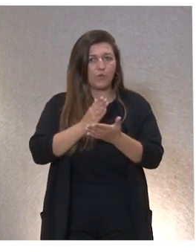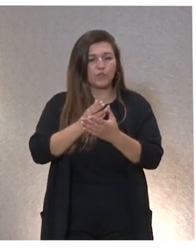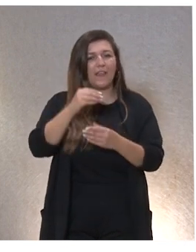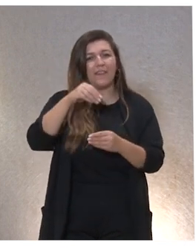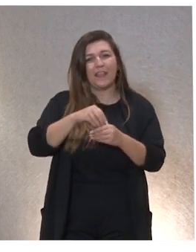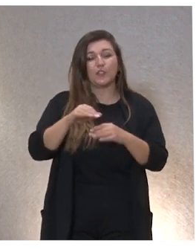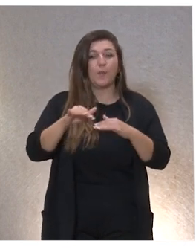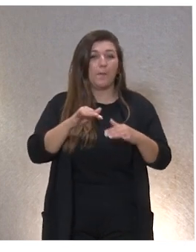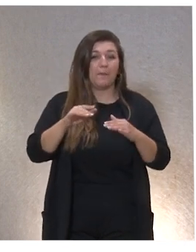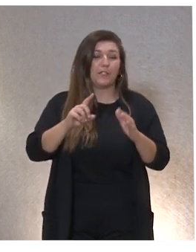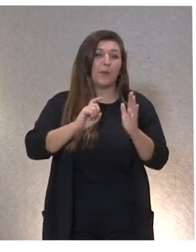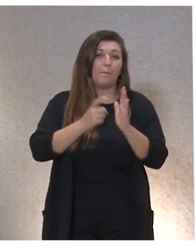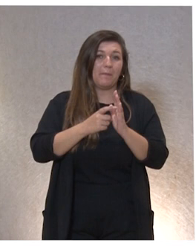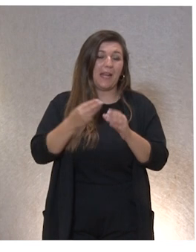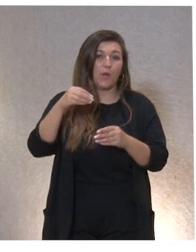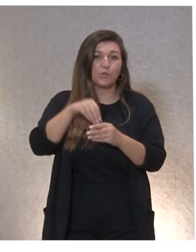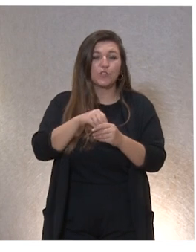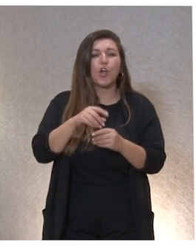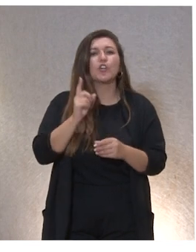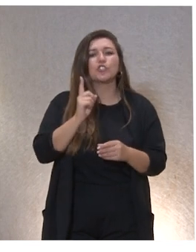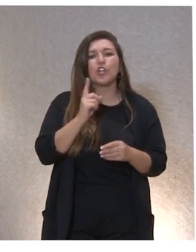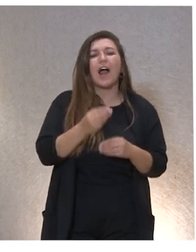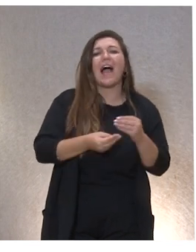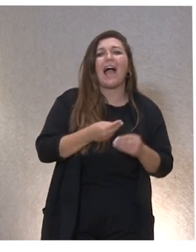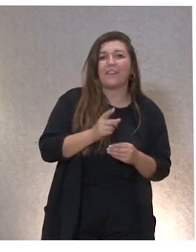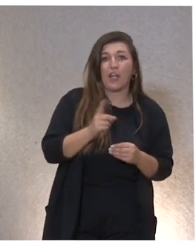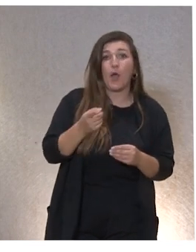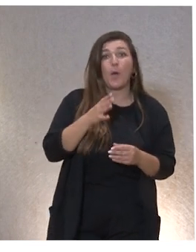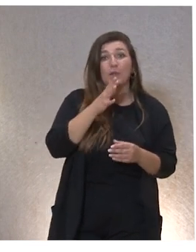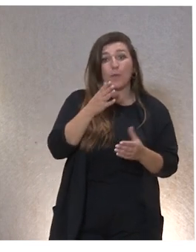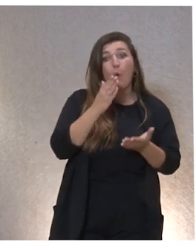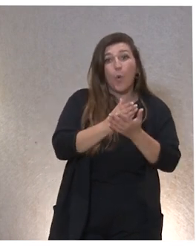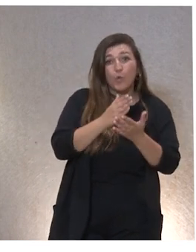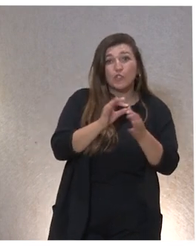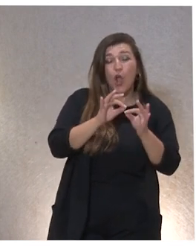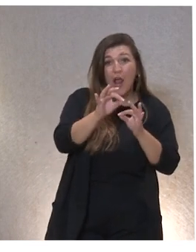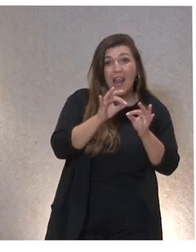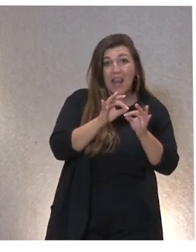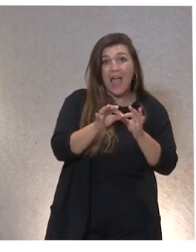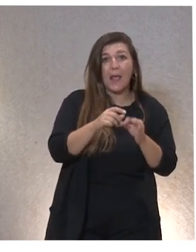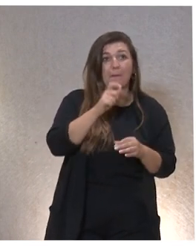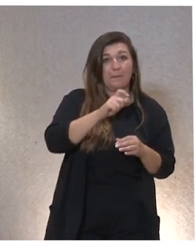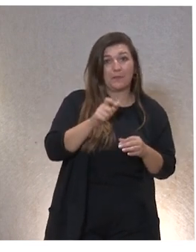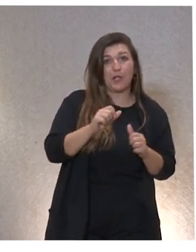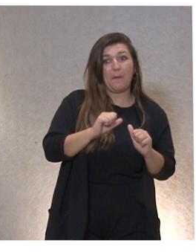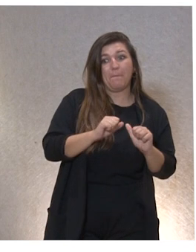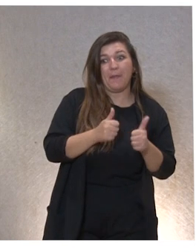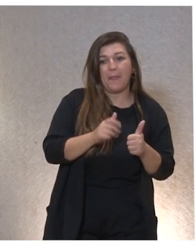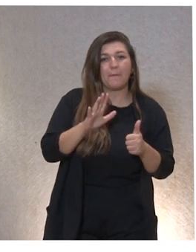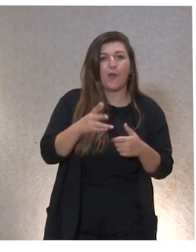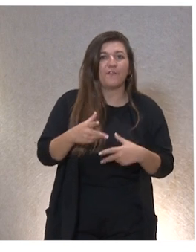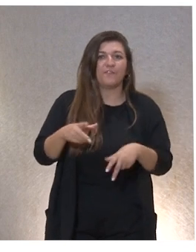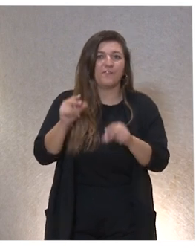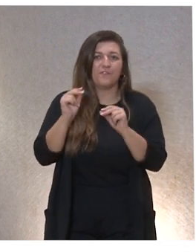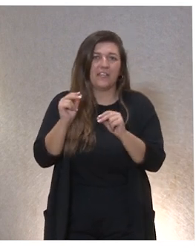y no solamente lo han hecho porque sabéis que en estos cursos online hay mucha gente que inicia pero poca gente que acaba